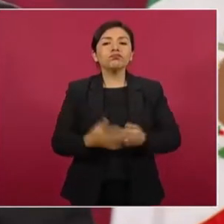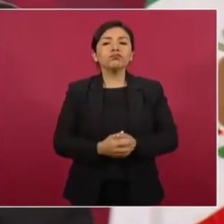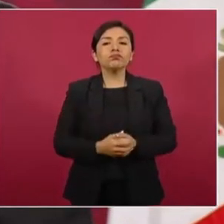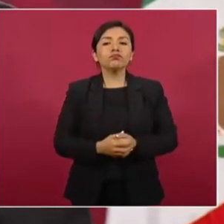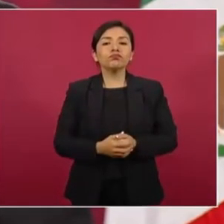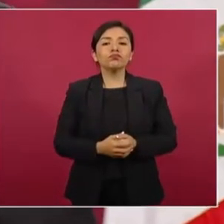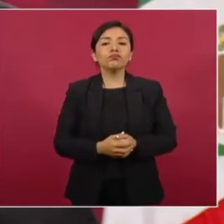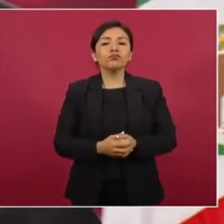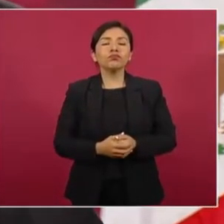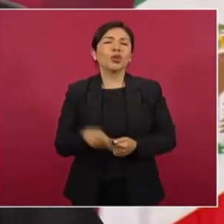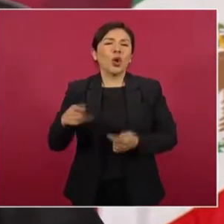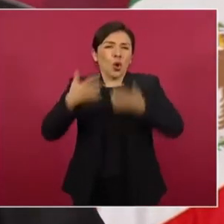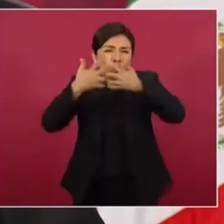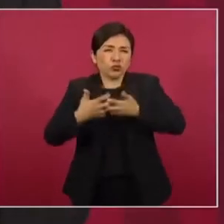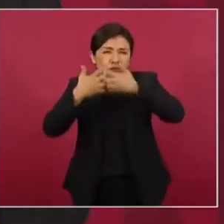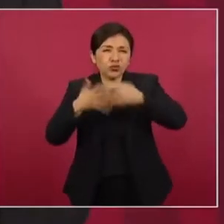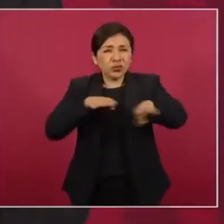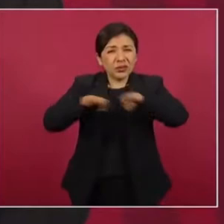turbinaban,